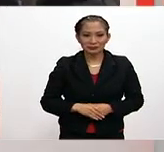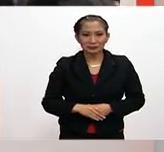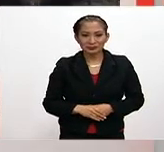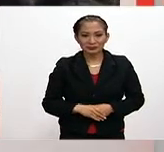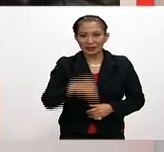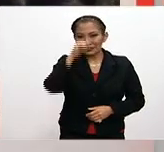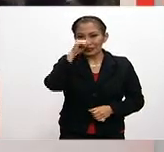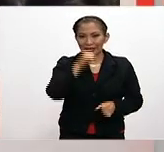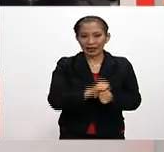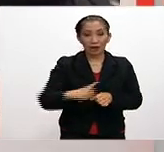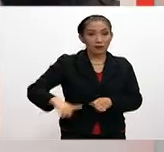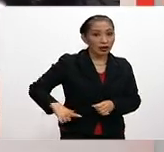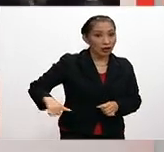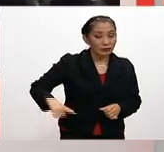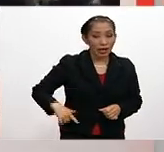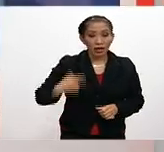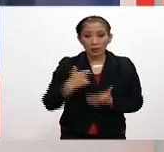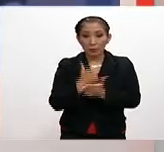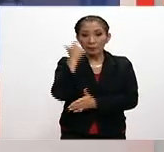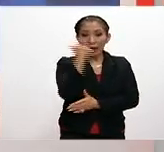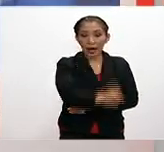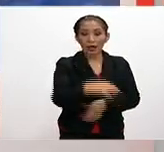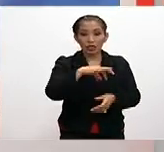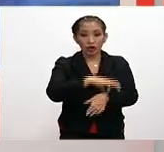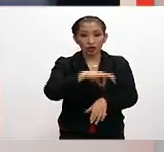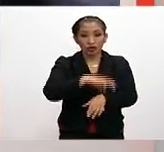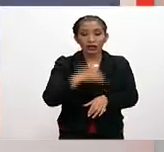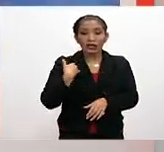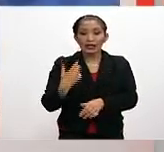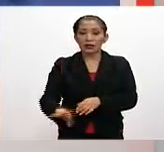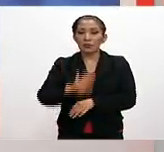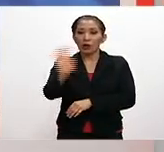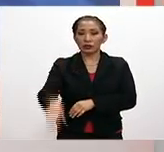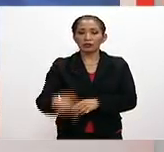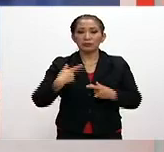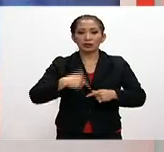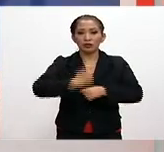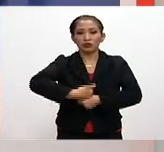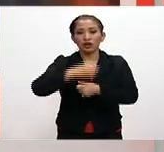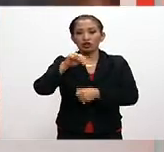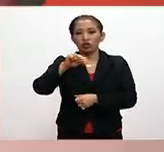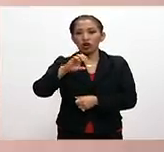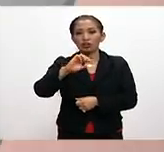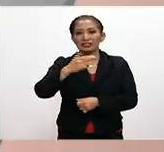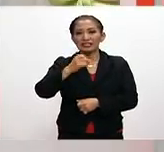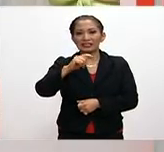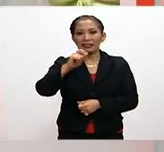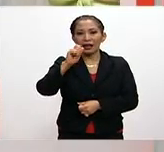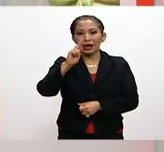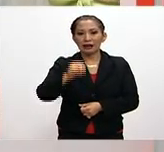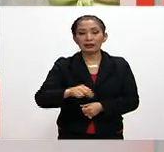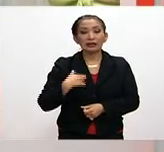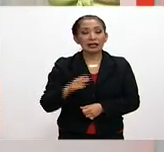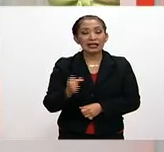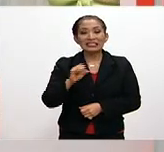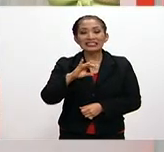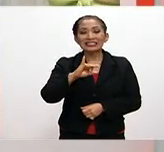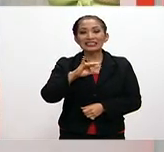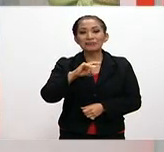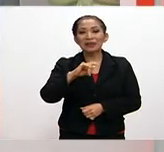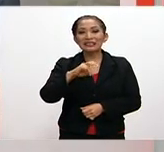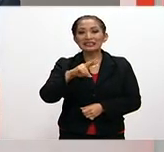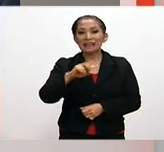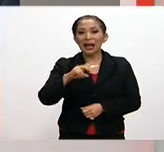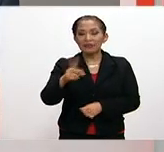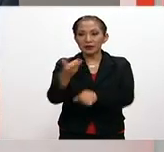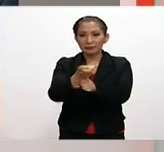La Secretaría de Gobernación paga gastos médicos y funerarios a víctimas en Ochixlán. El CIMBESTAB lanza